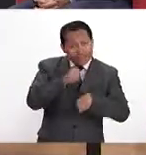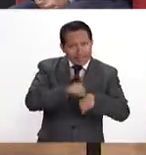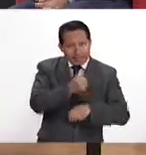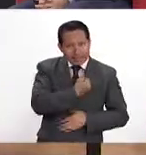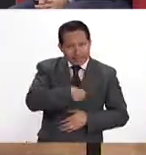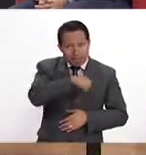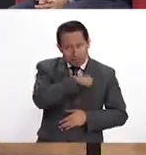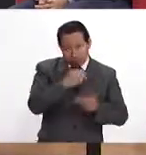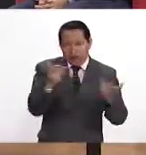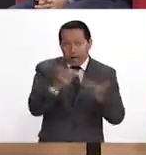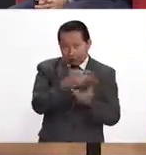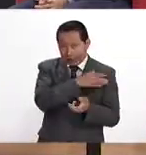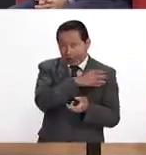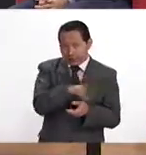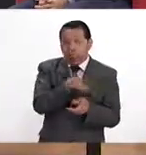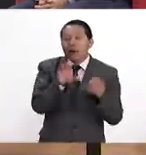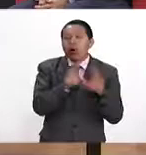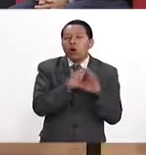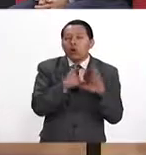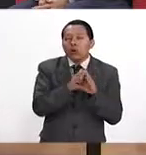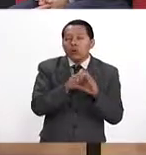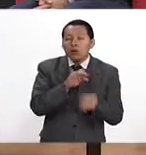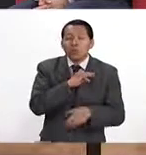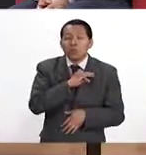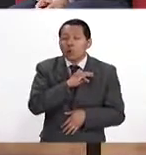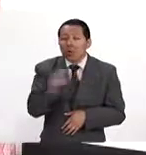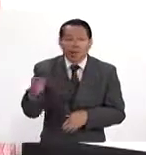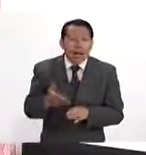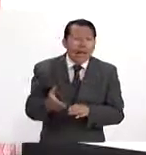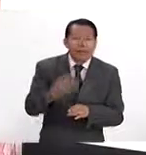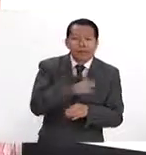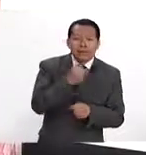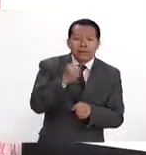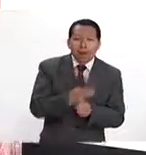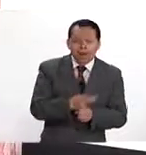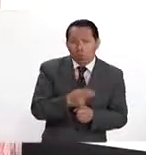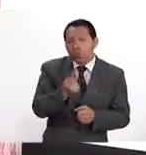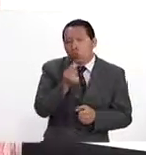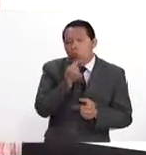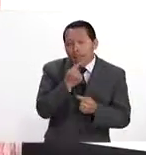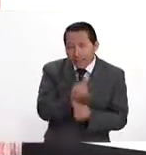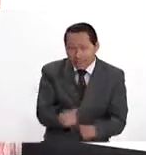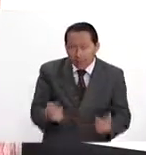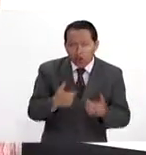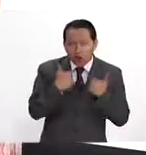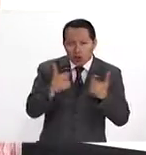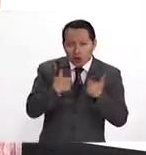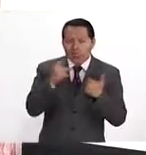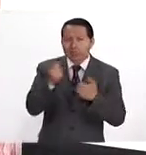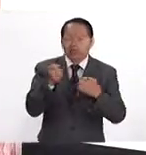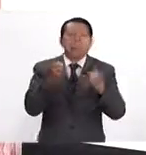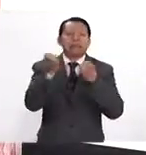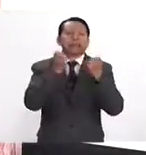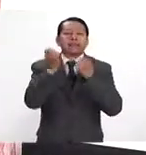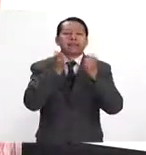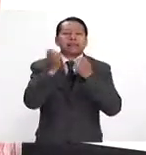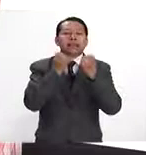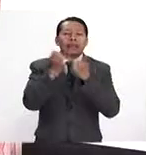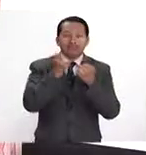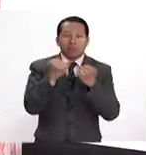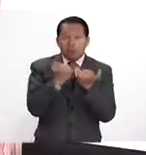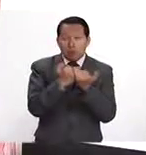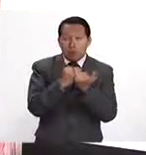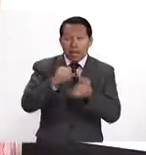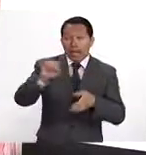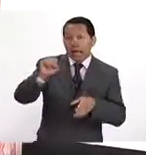en general, campañas de iniciar de manera temprana en niños, adolescentes, de hacer actividad física, disminuir la ingesta de